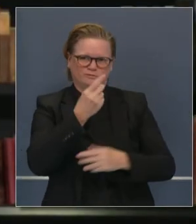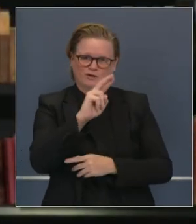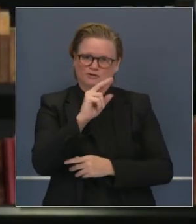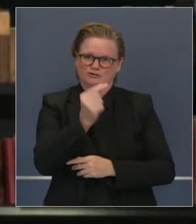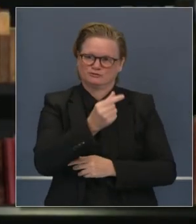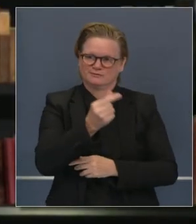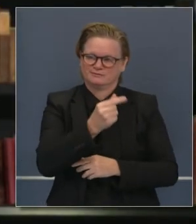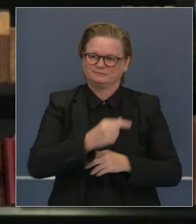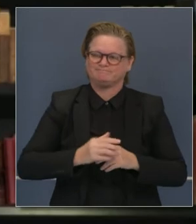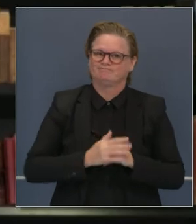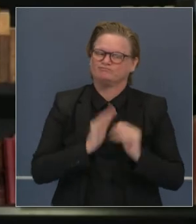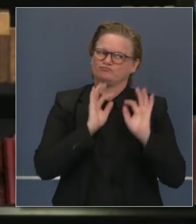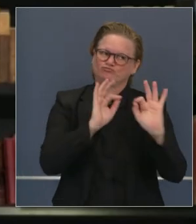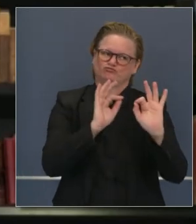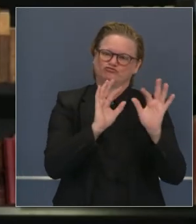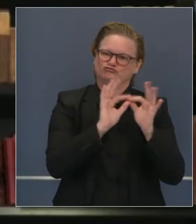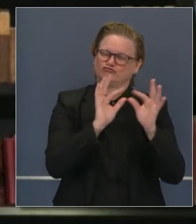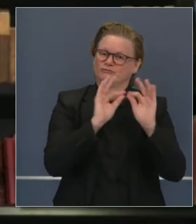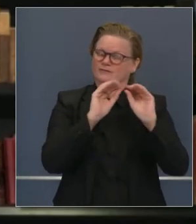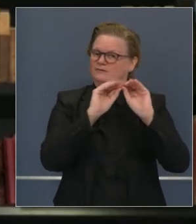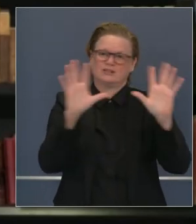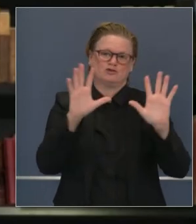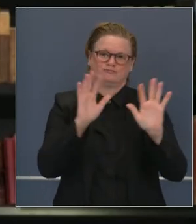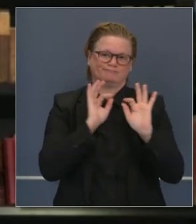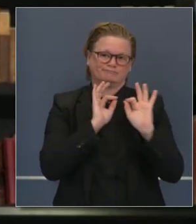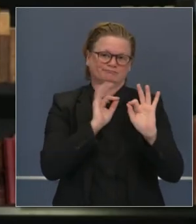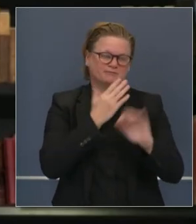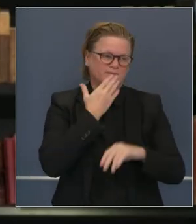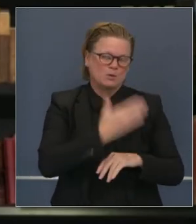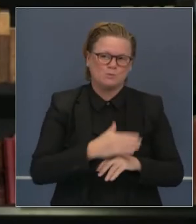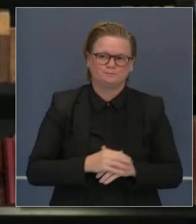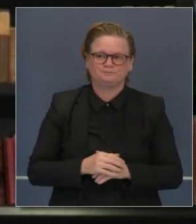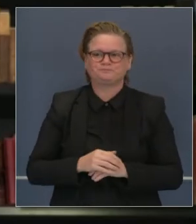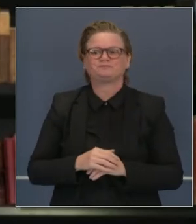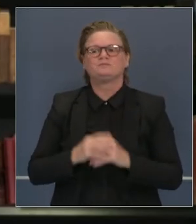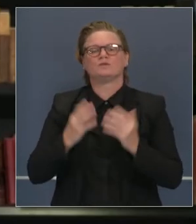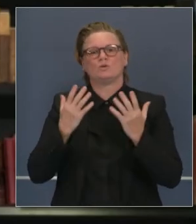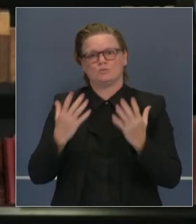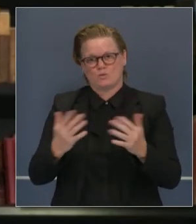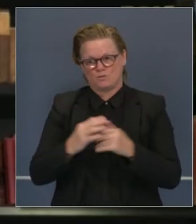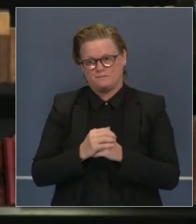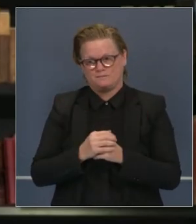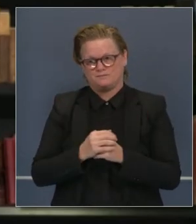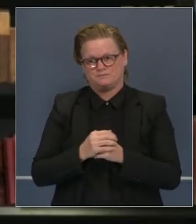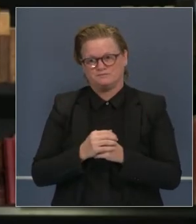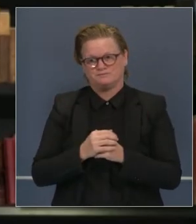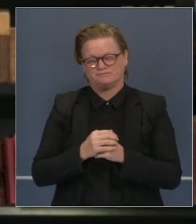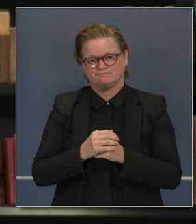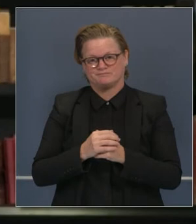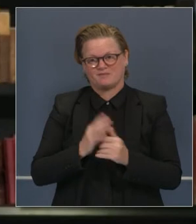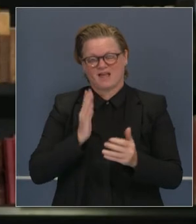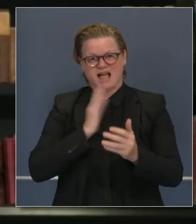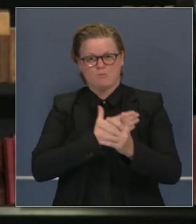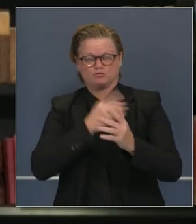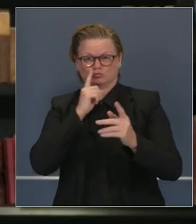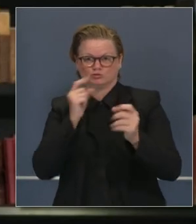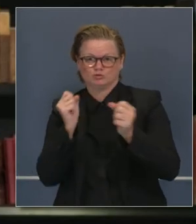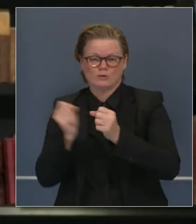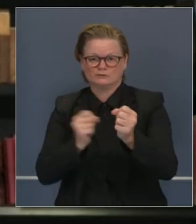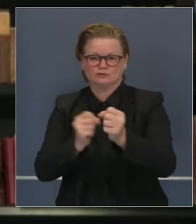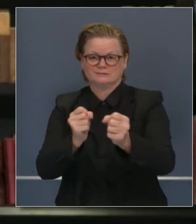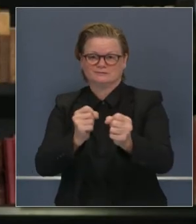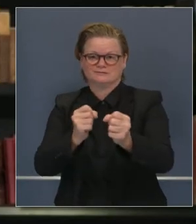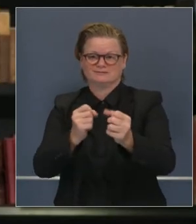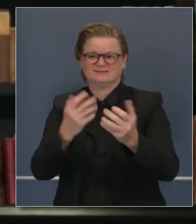el doctor Ghali está indicando que es sumamente importante la implementación y la socialización de estas estrategias.